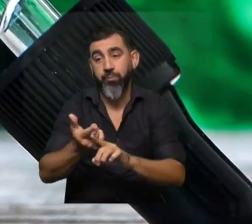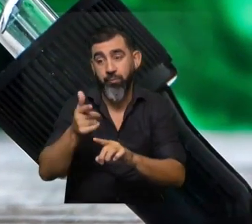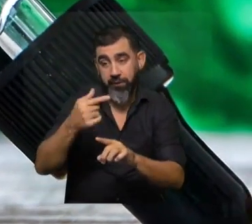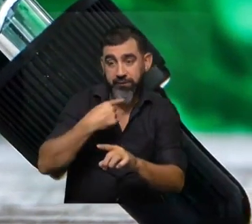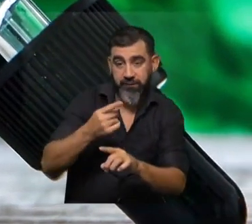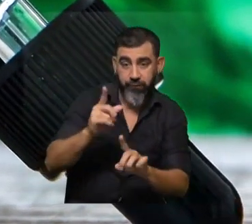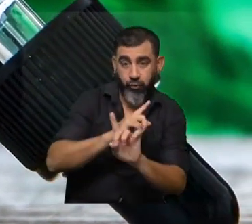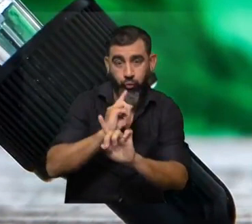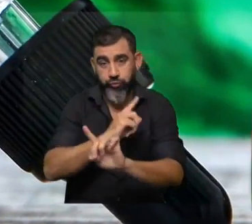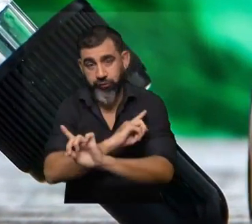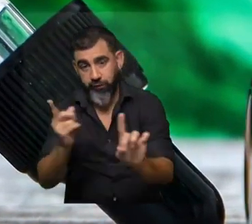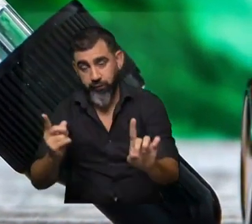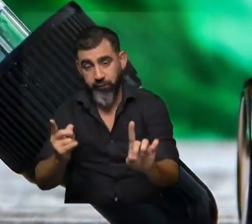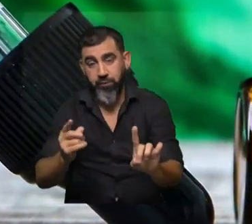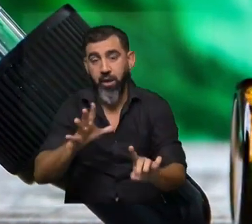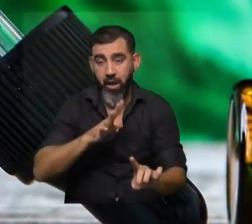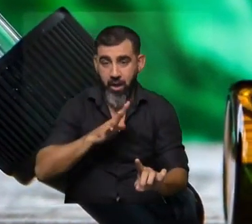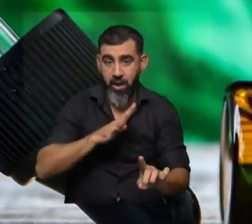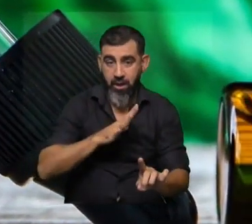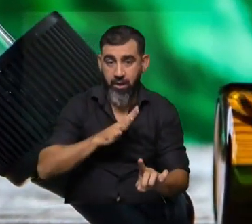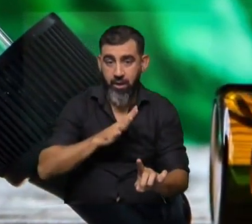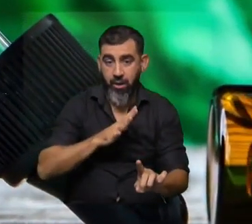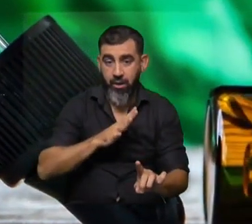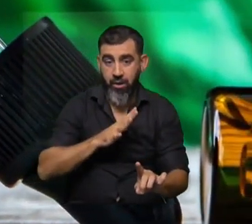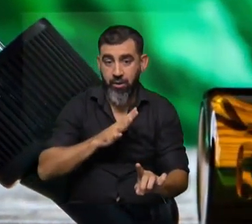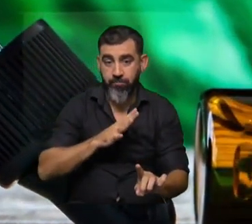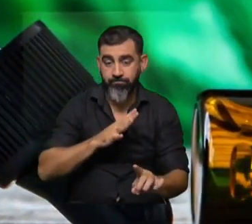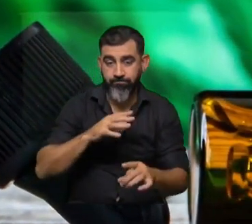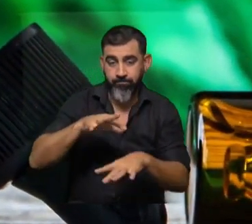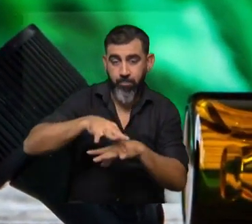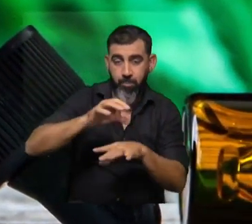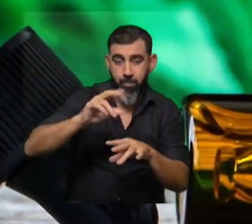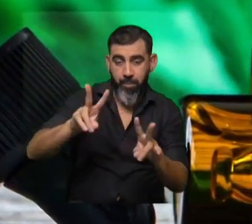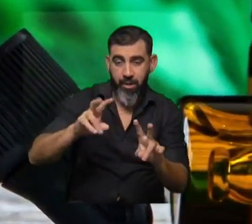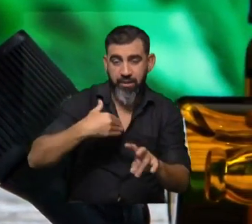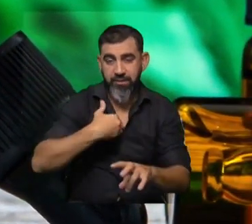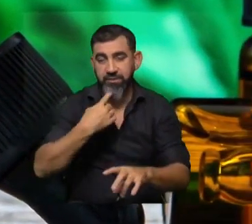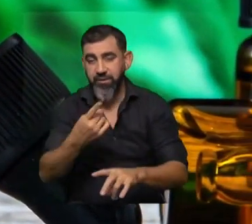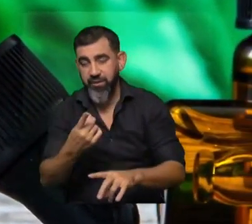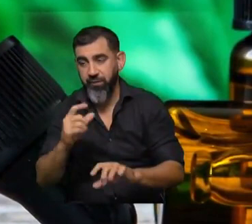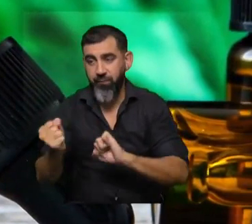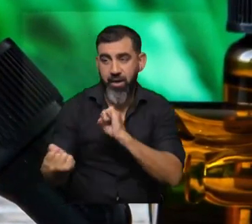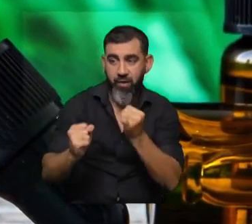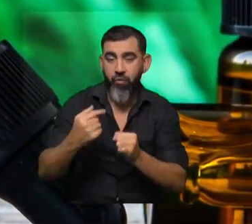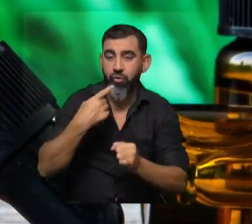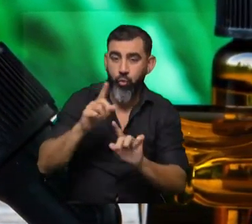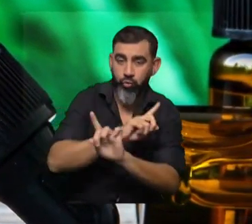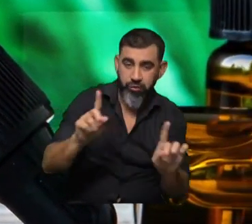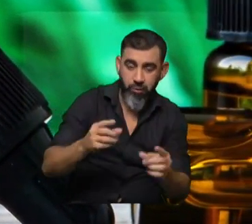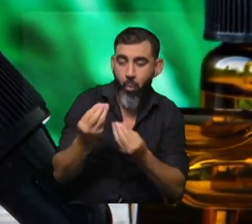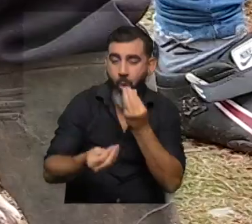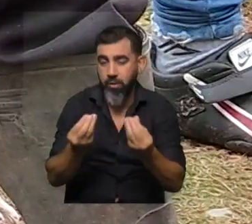esto sirve o no. ¿Esto tiene un papel dentro de dermatitis? ¿Hay un papel de esto como ansiolítico o no? Yo creo que